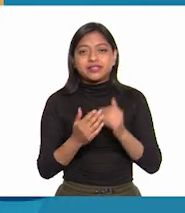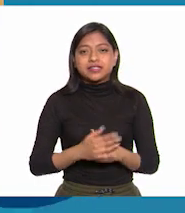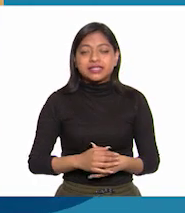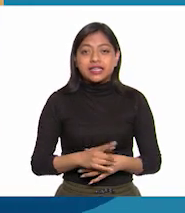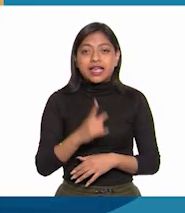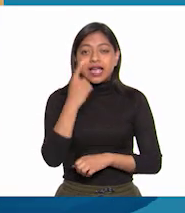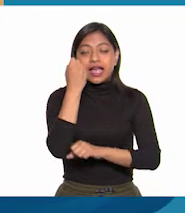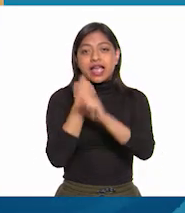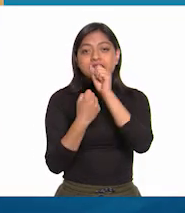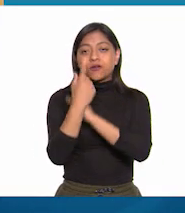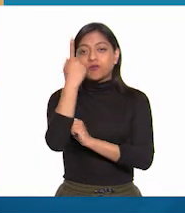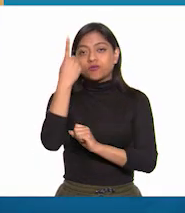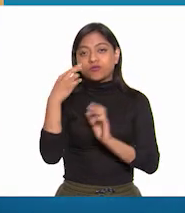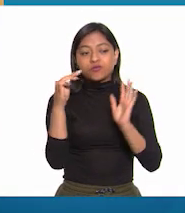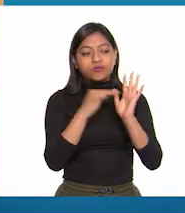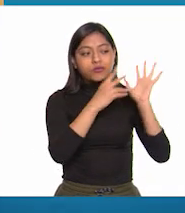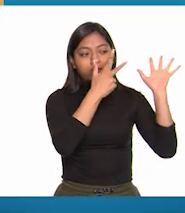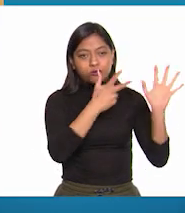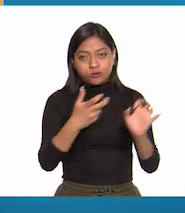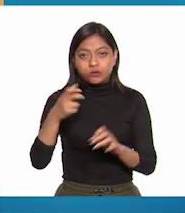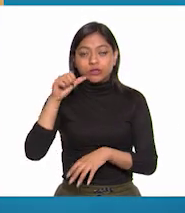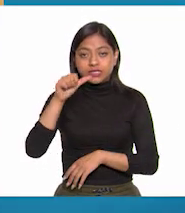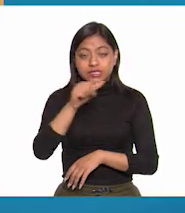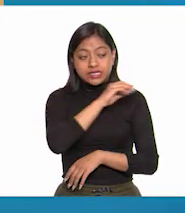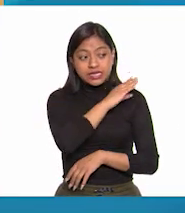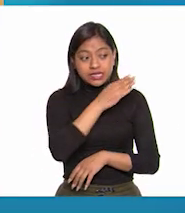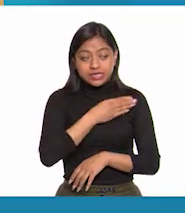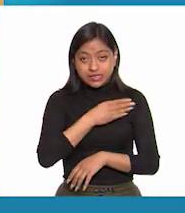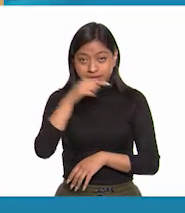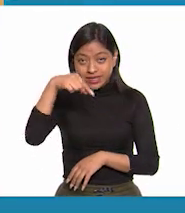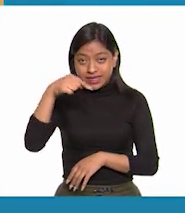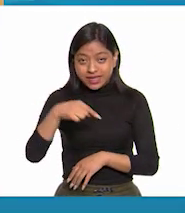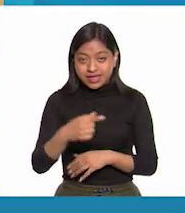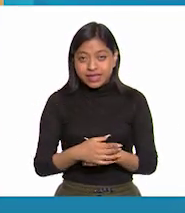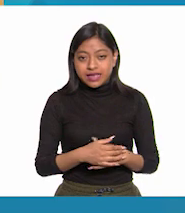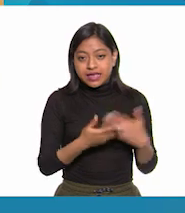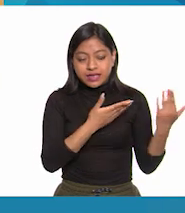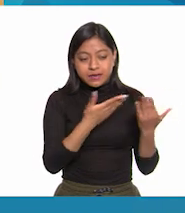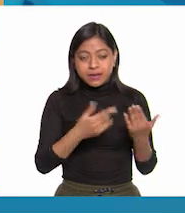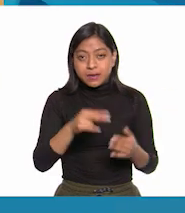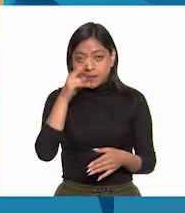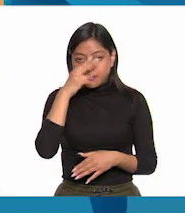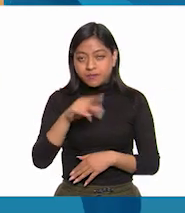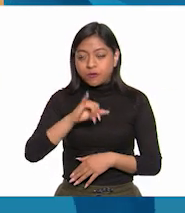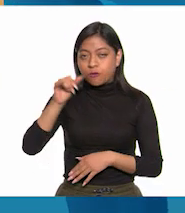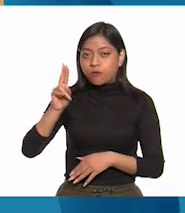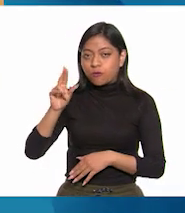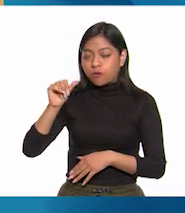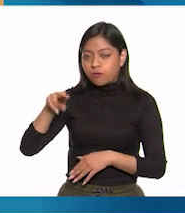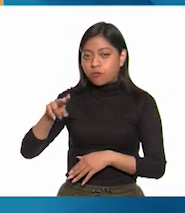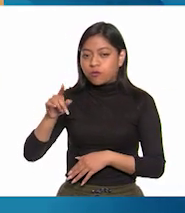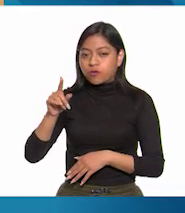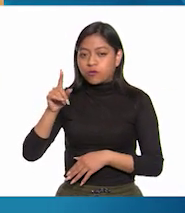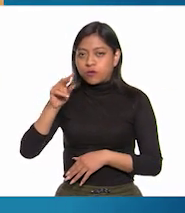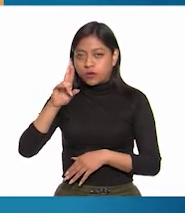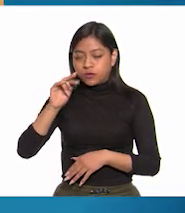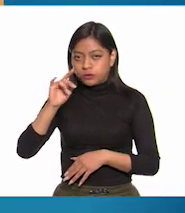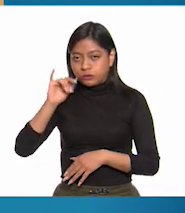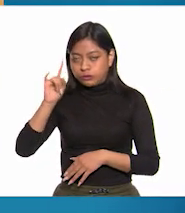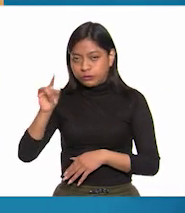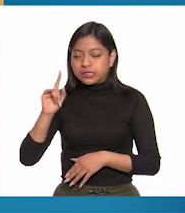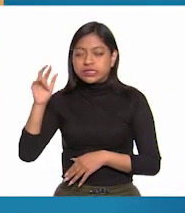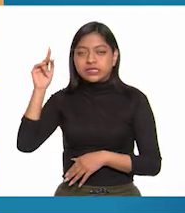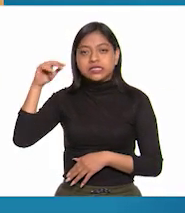Hacia 1816, la Nueva España parecía haberse pacificado. Juan Ruiz de Apodaca fue nombrado virrey